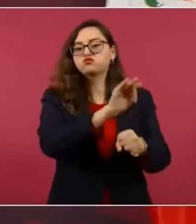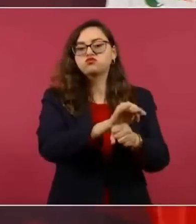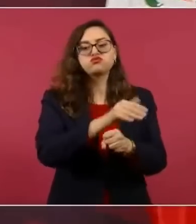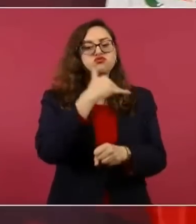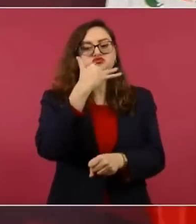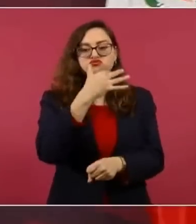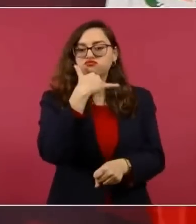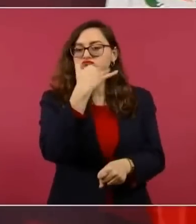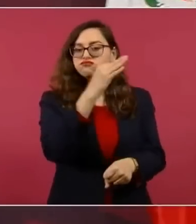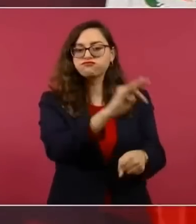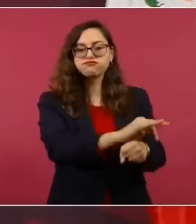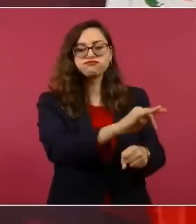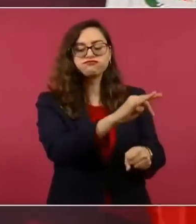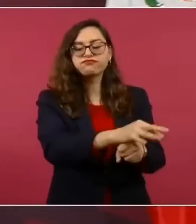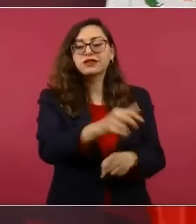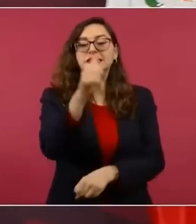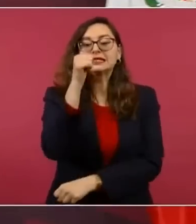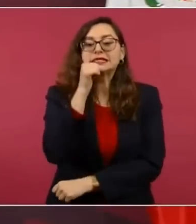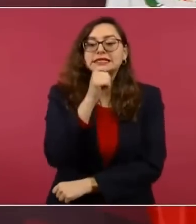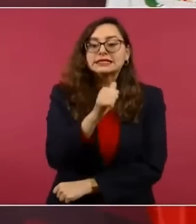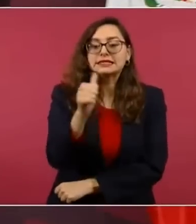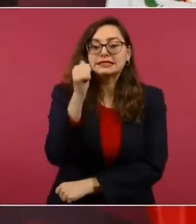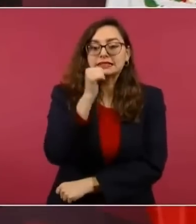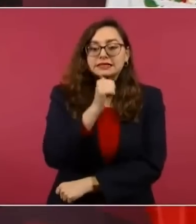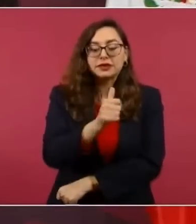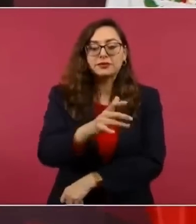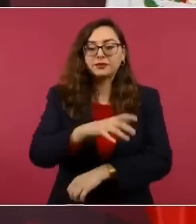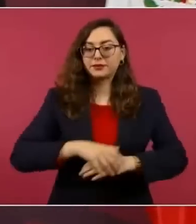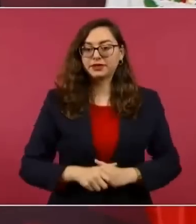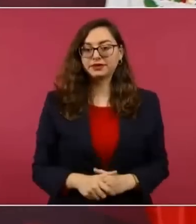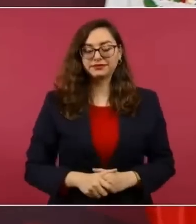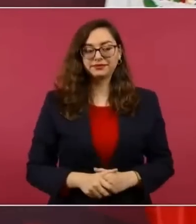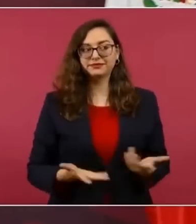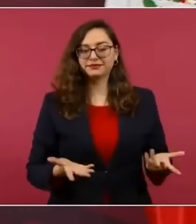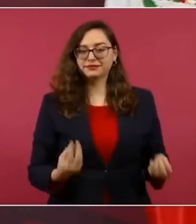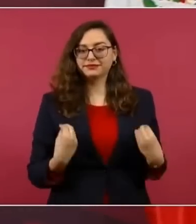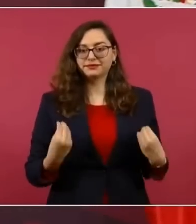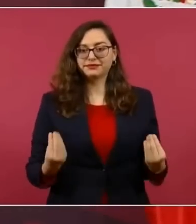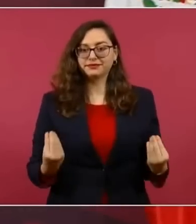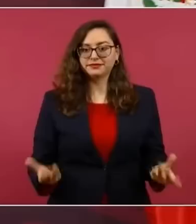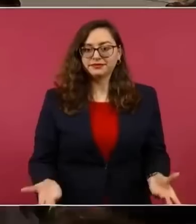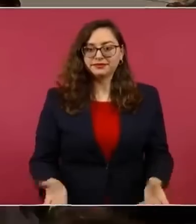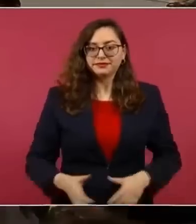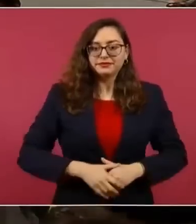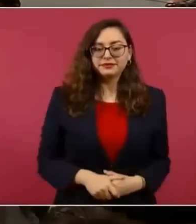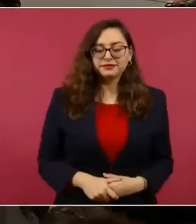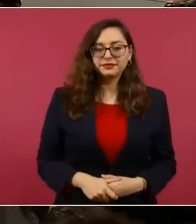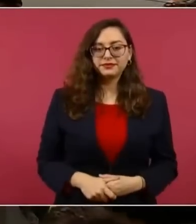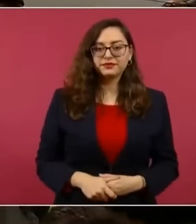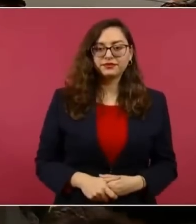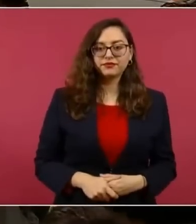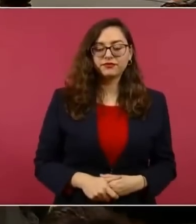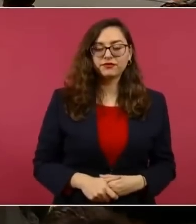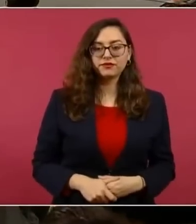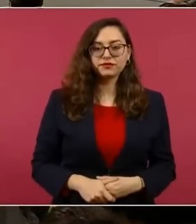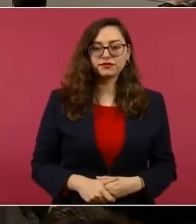lo indefendible y